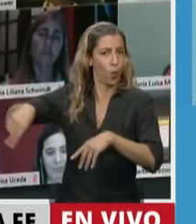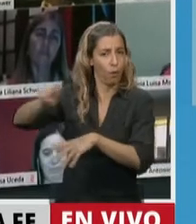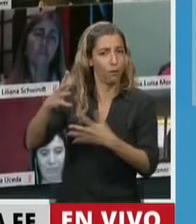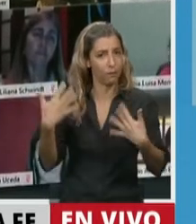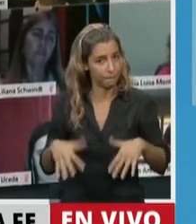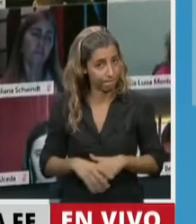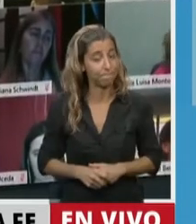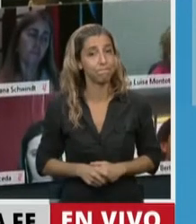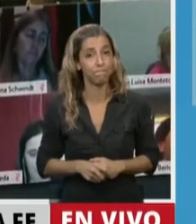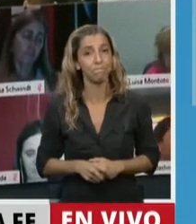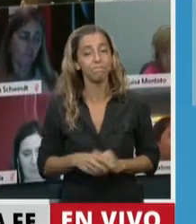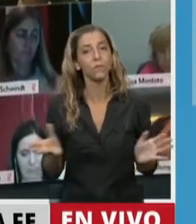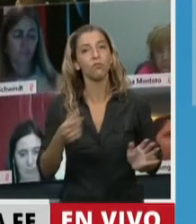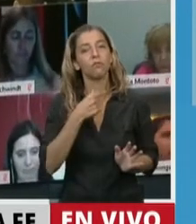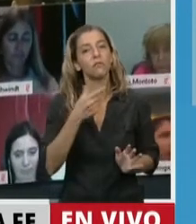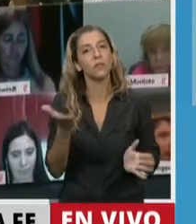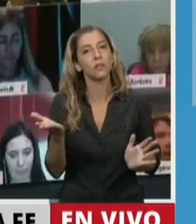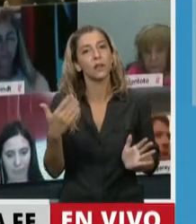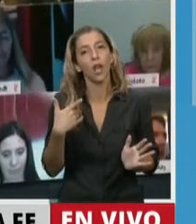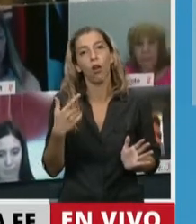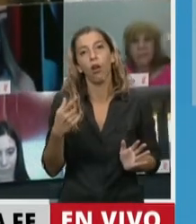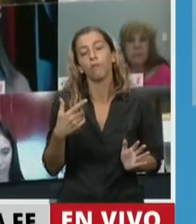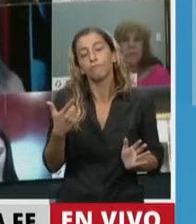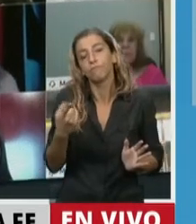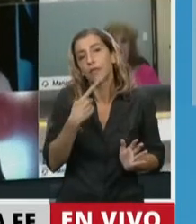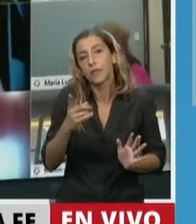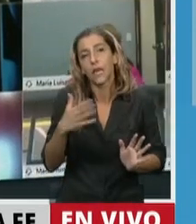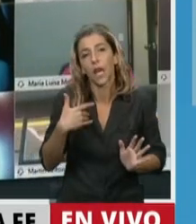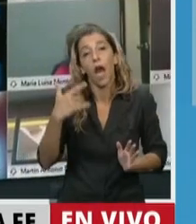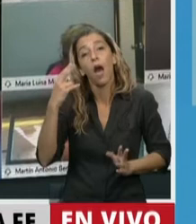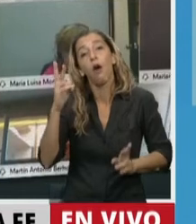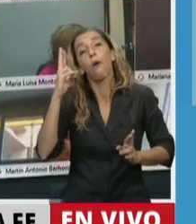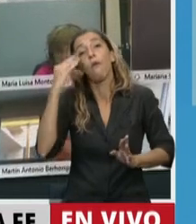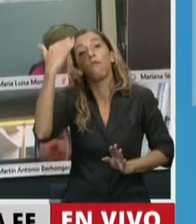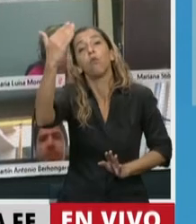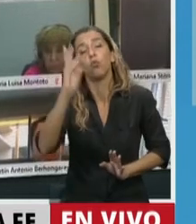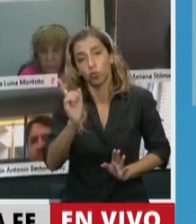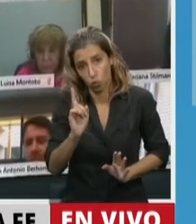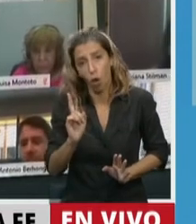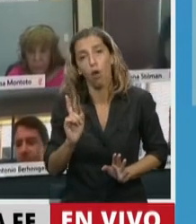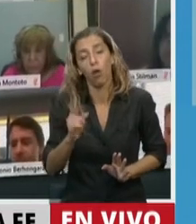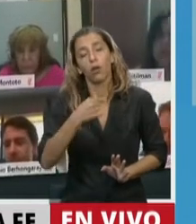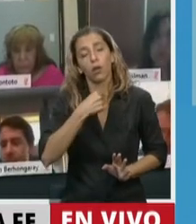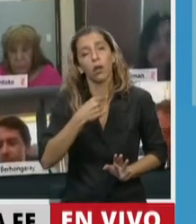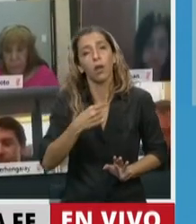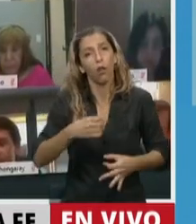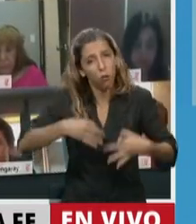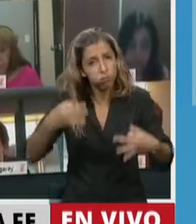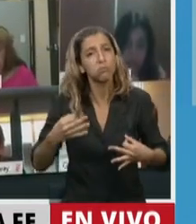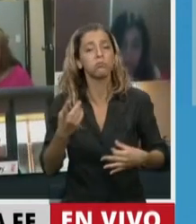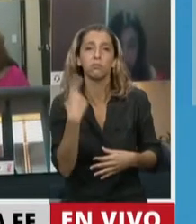de que no sea una expresión solamente de C, que podamos hablar de paritarias, de mejores salarios,